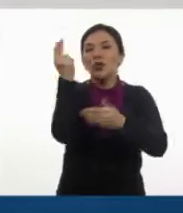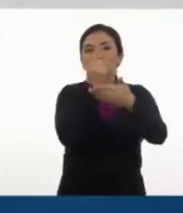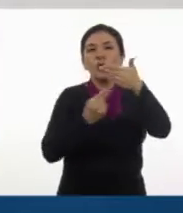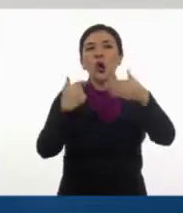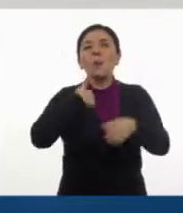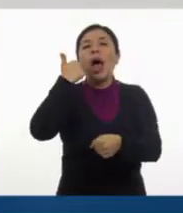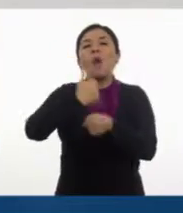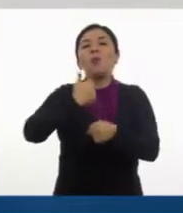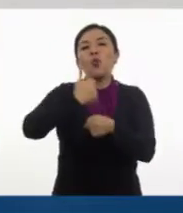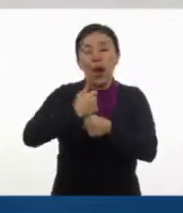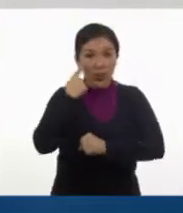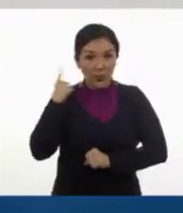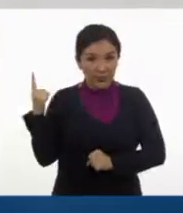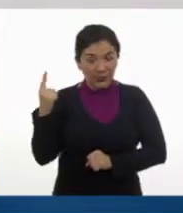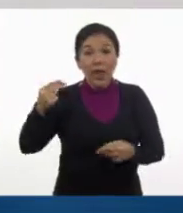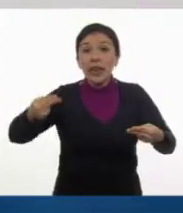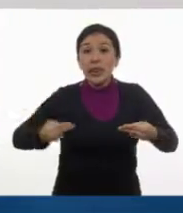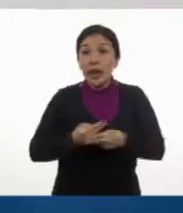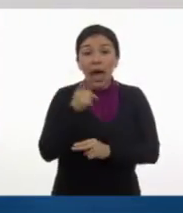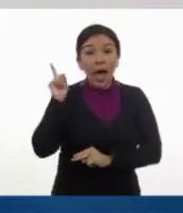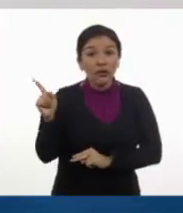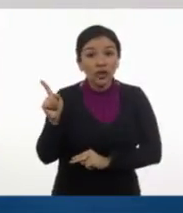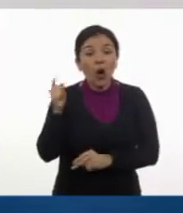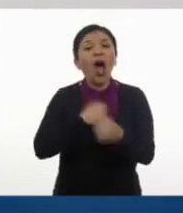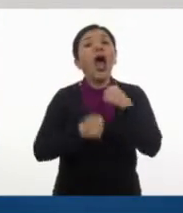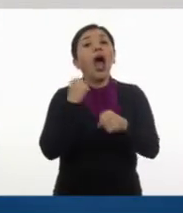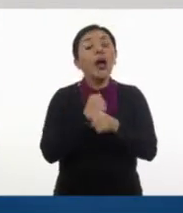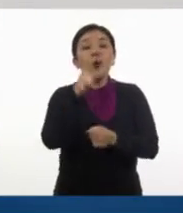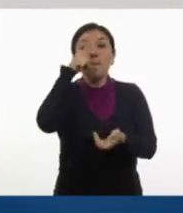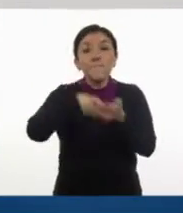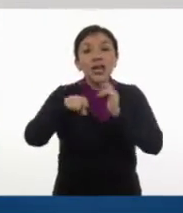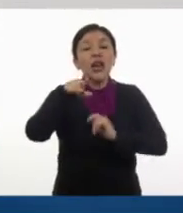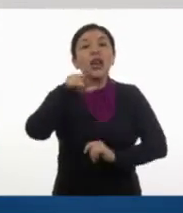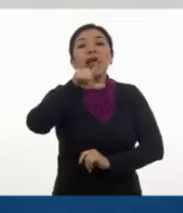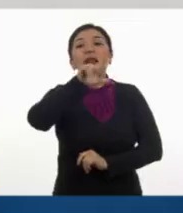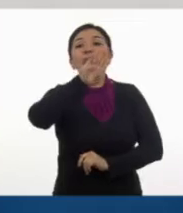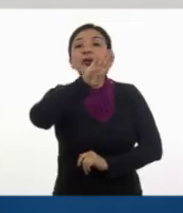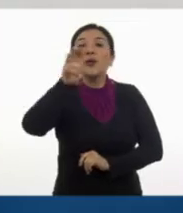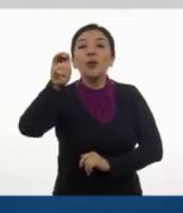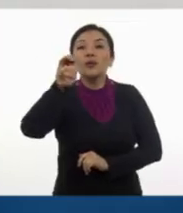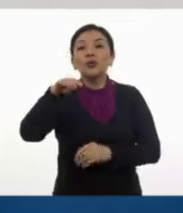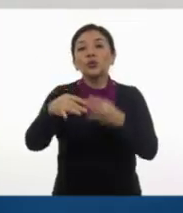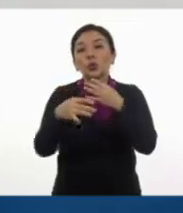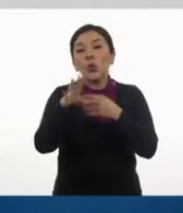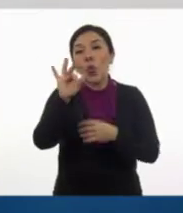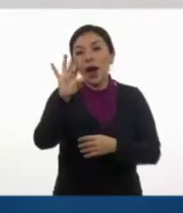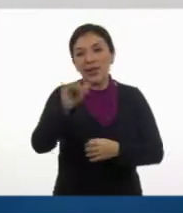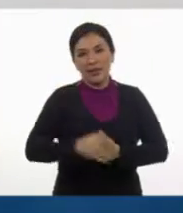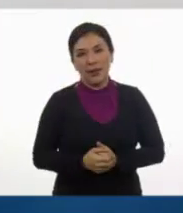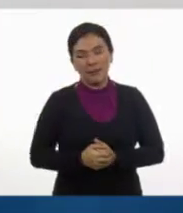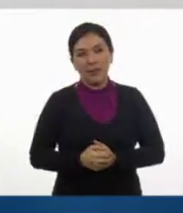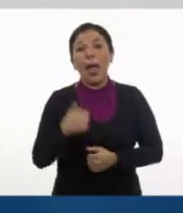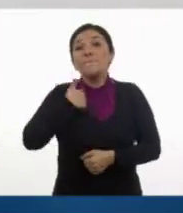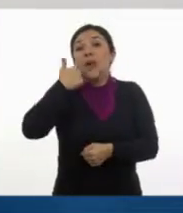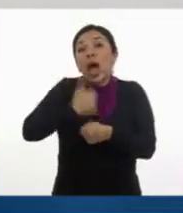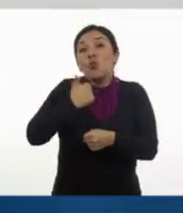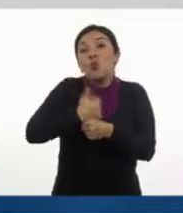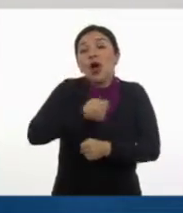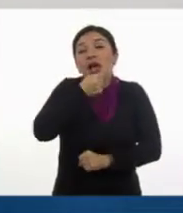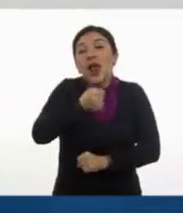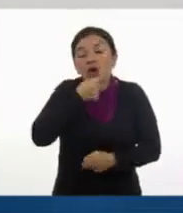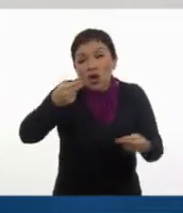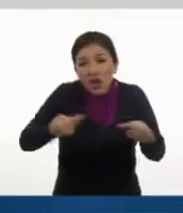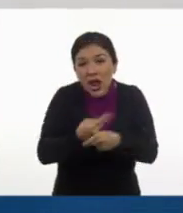Mi abuelito nació, ¿en qué año? Dijimos en 1814. No, mi abuelito. Nació en